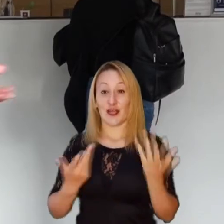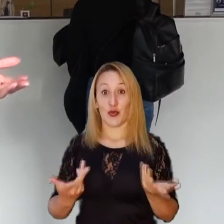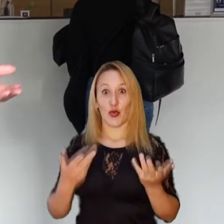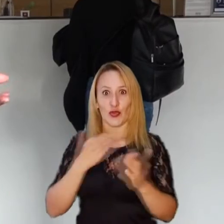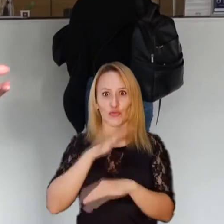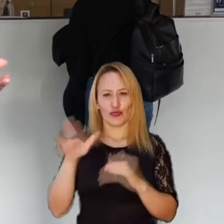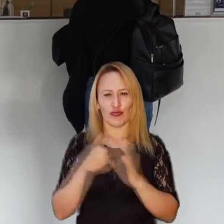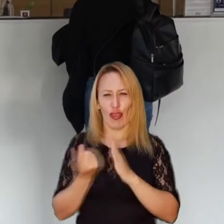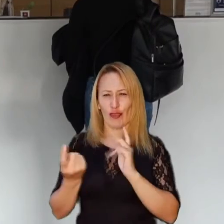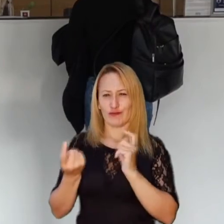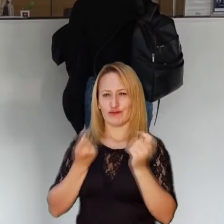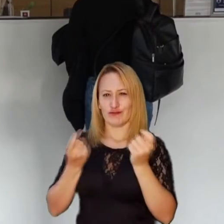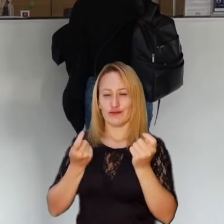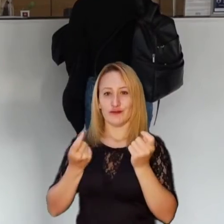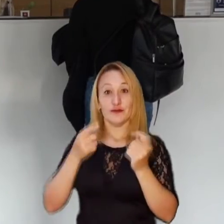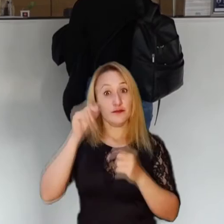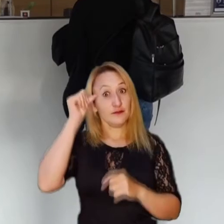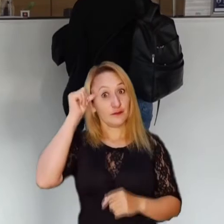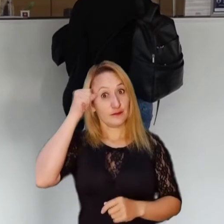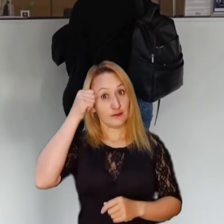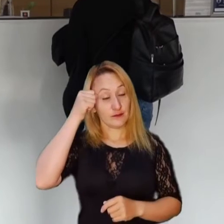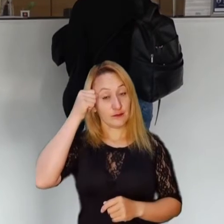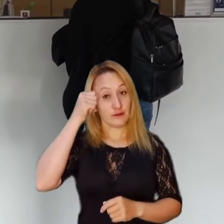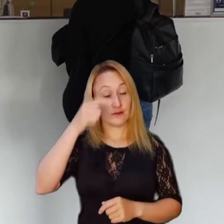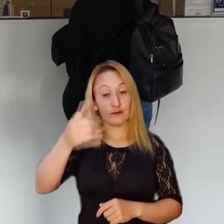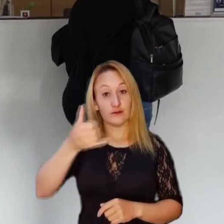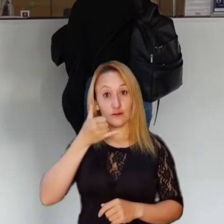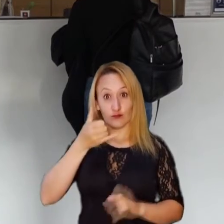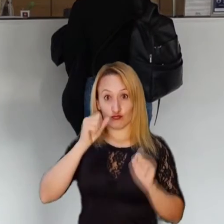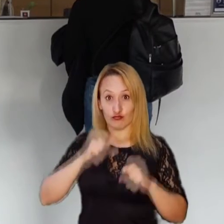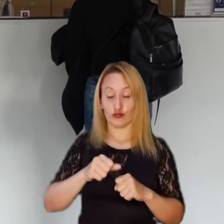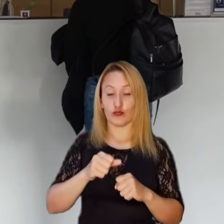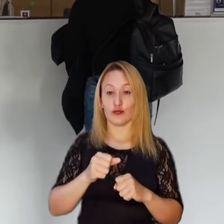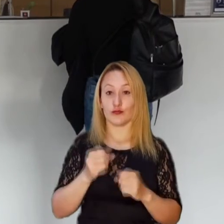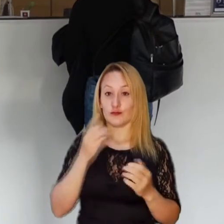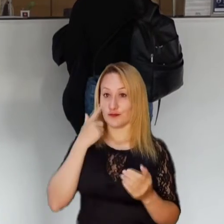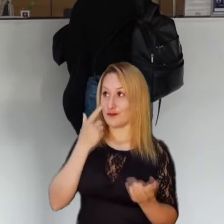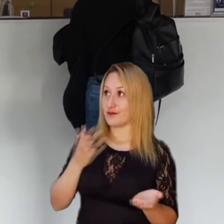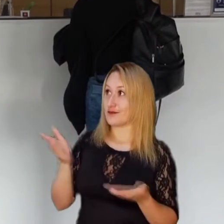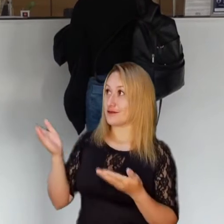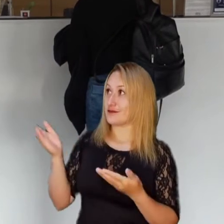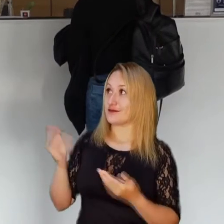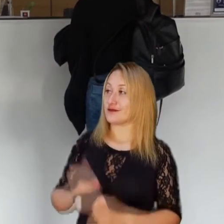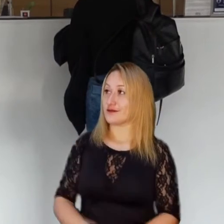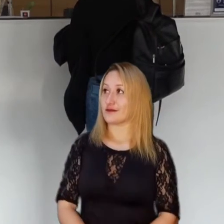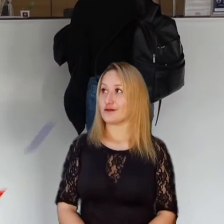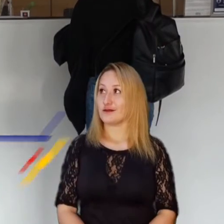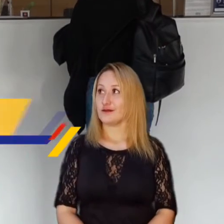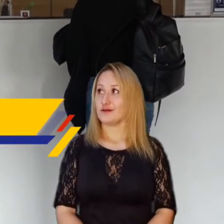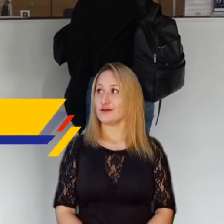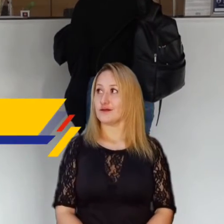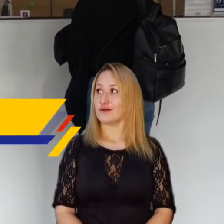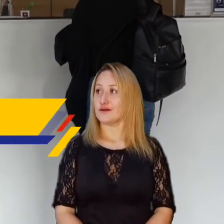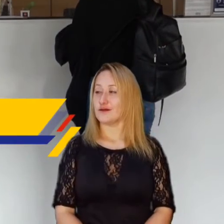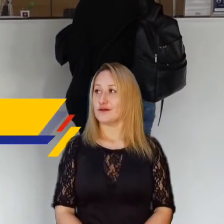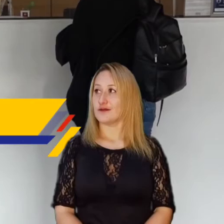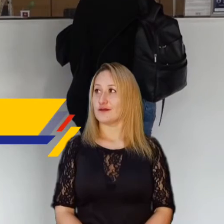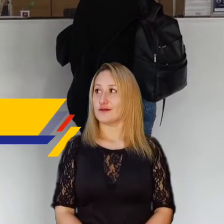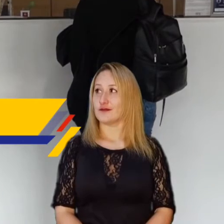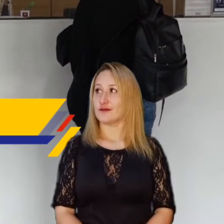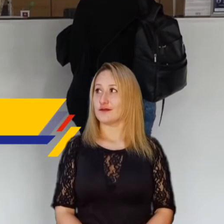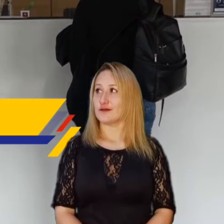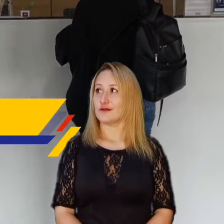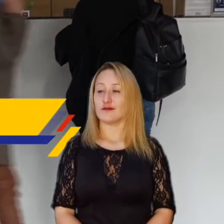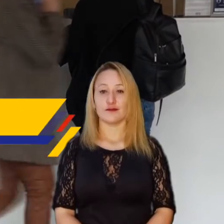Y así llegamos por hoy al final de nuestra emisión de Todo Bajo Control. Recuerden que pueden llamarnos a nuestro teléfono nacional de servicio al usuario